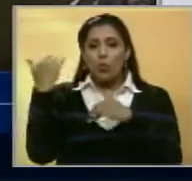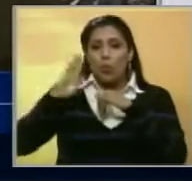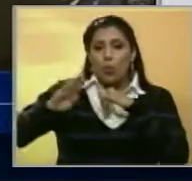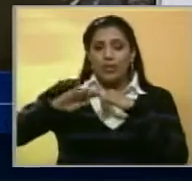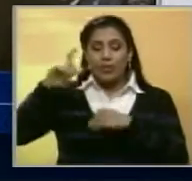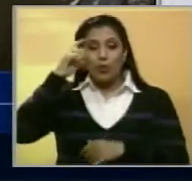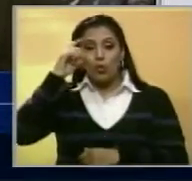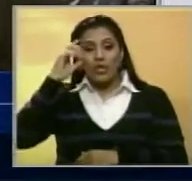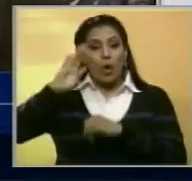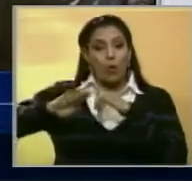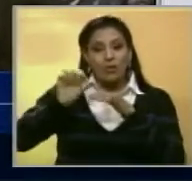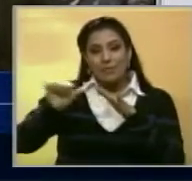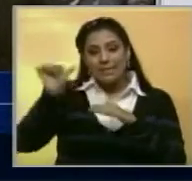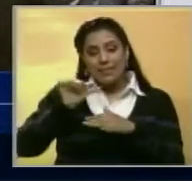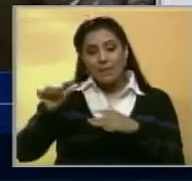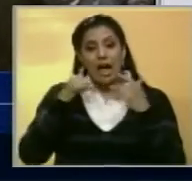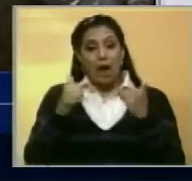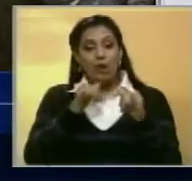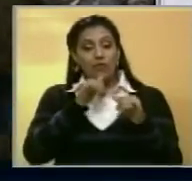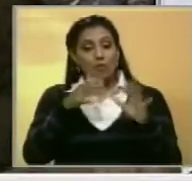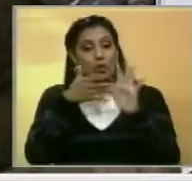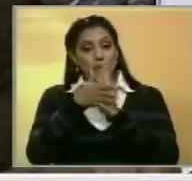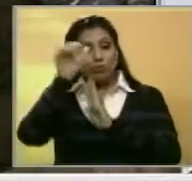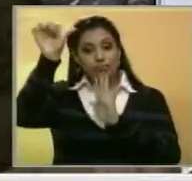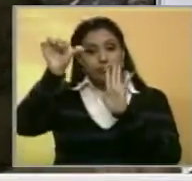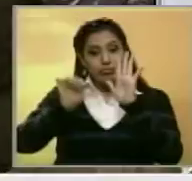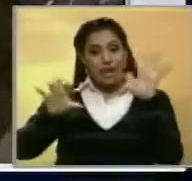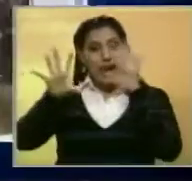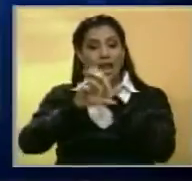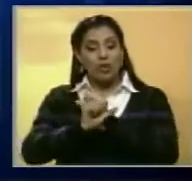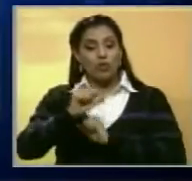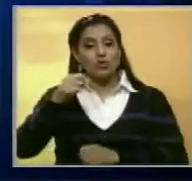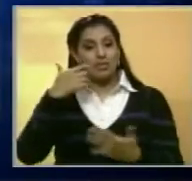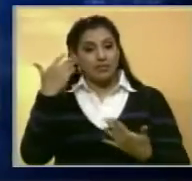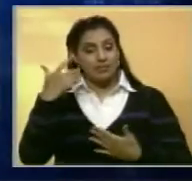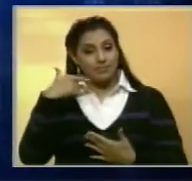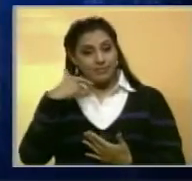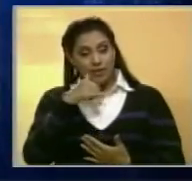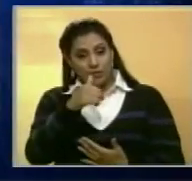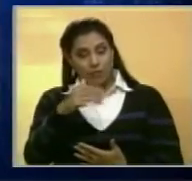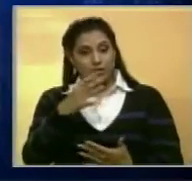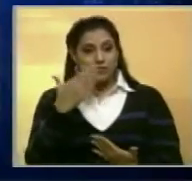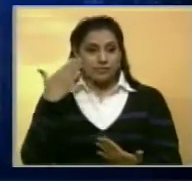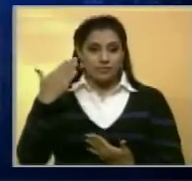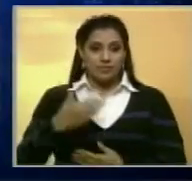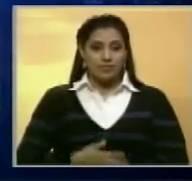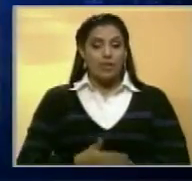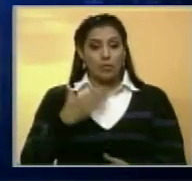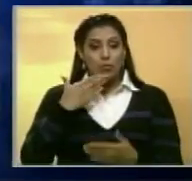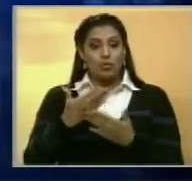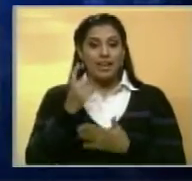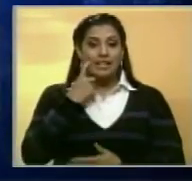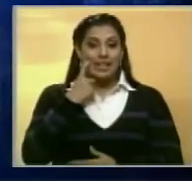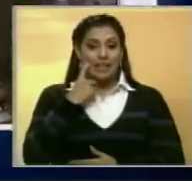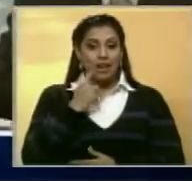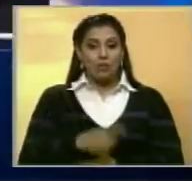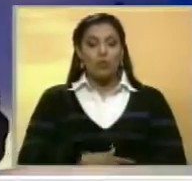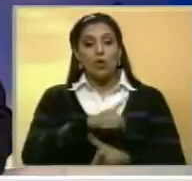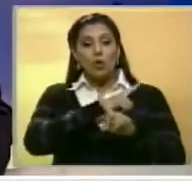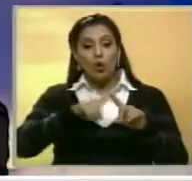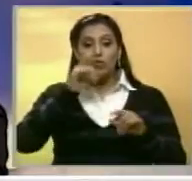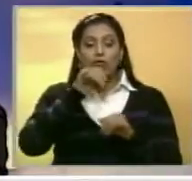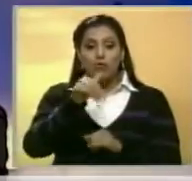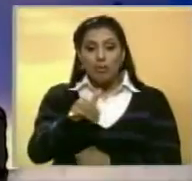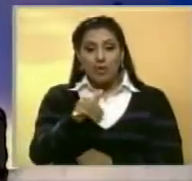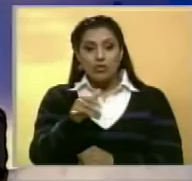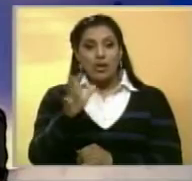últimos días y en las últimas semanas. Esta información la ampliaremos naturalmente esta noche en nuestra emisión estelar. Adelante. Muchísimas gracias Santiago. Y entre otras